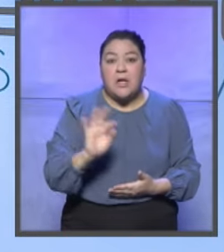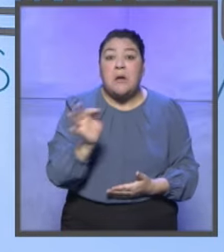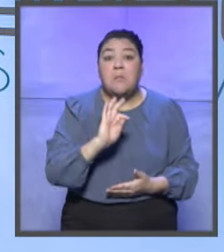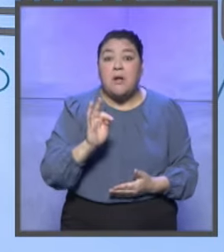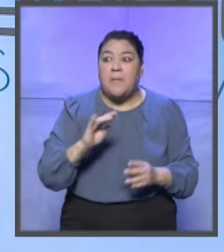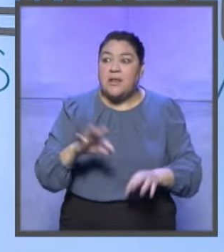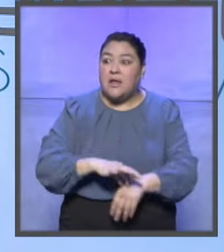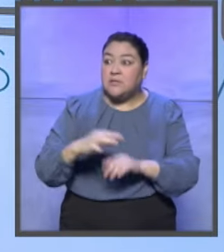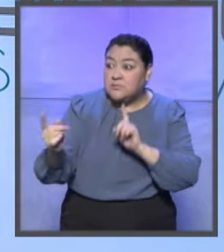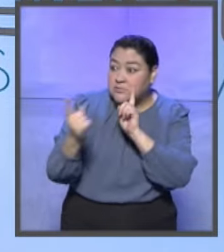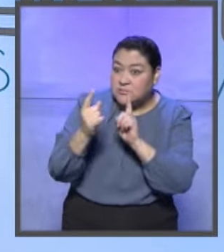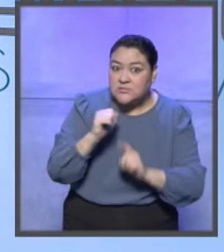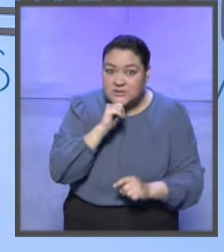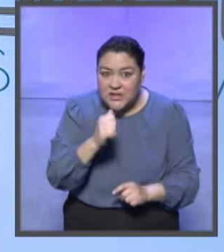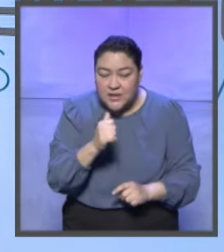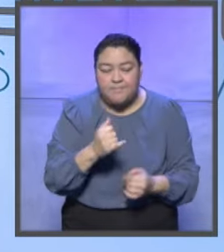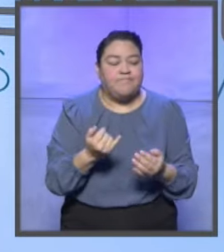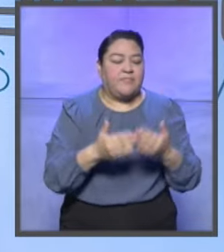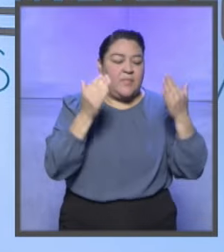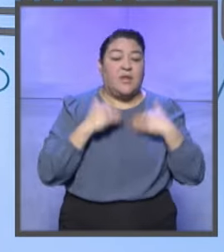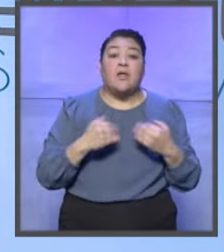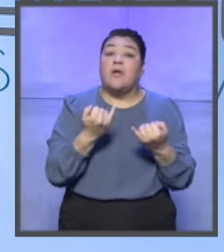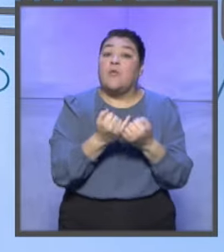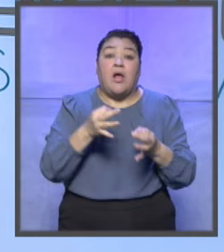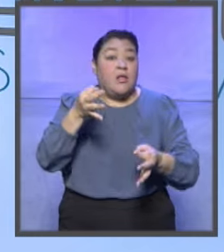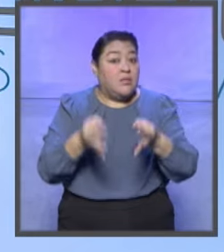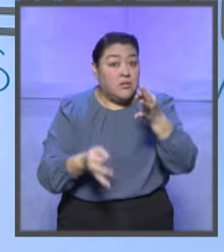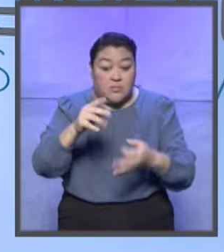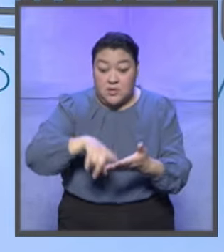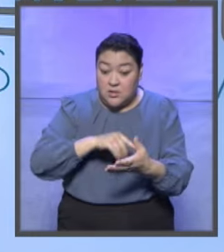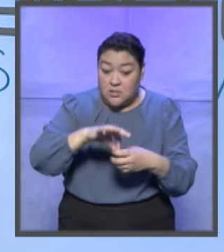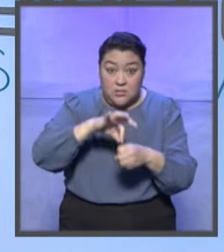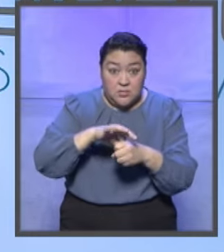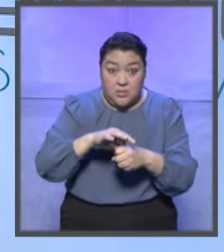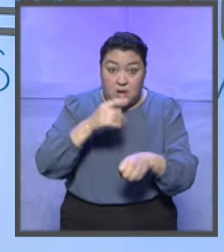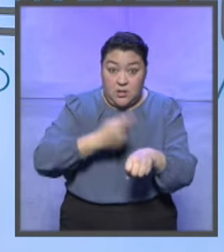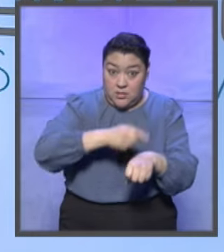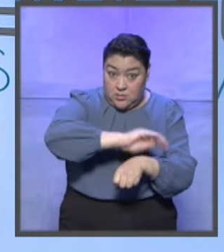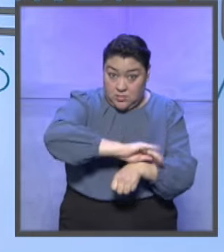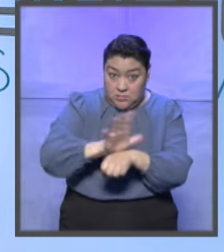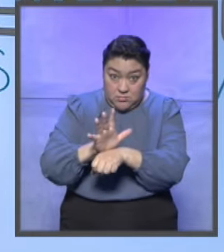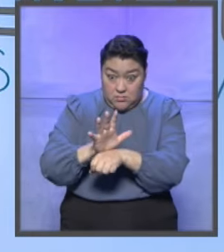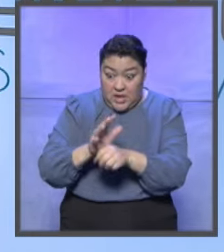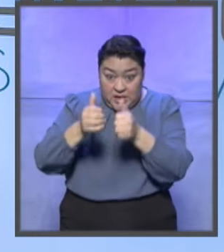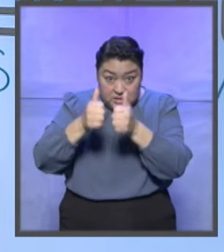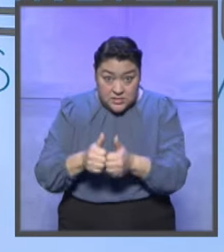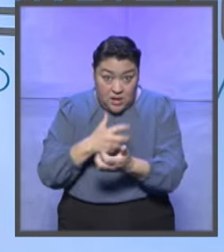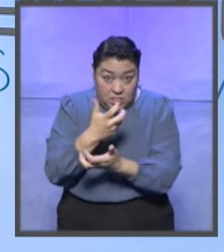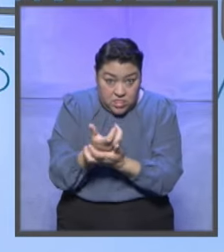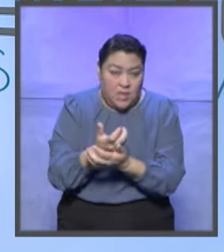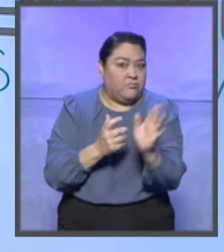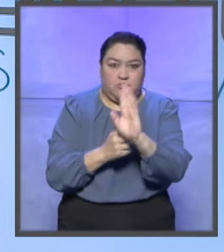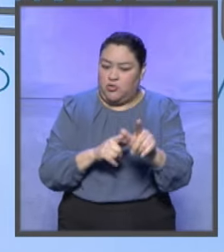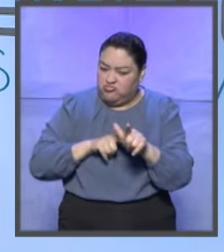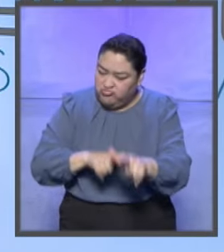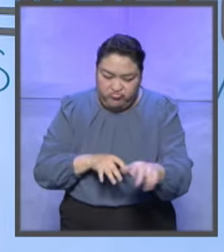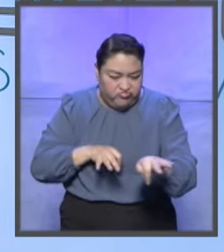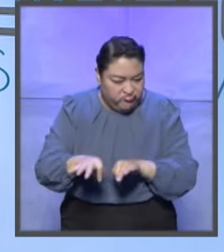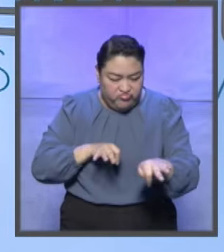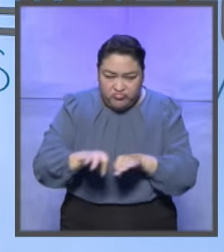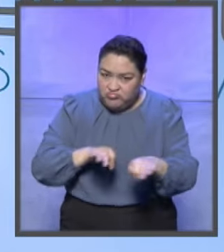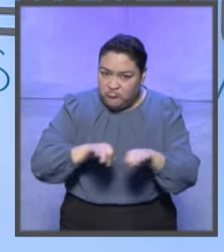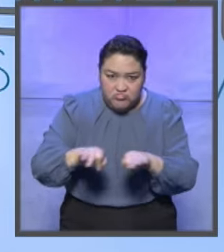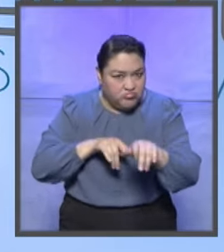rezagaron, ¿no? El tribunal electoral no descansó justo por este tipo de tecnología, el tribunal electoral no incrementó su cantidad de asuntos no